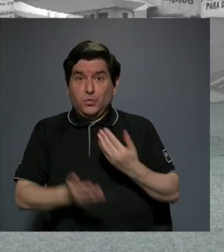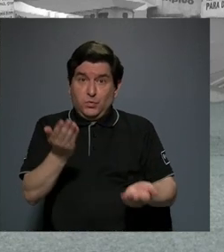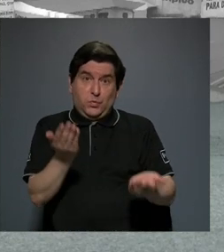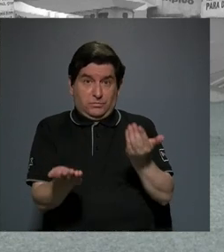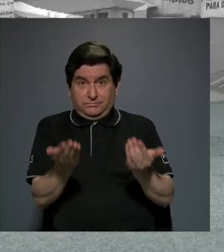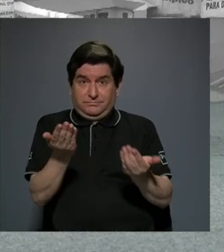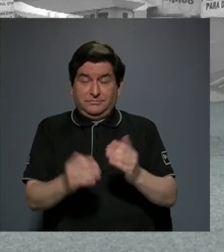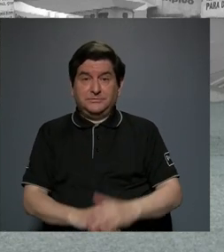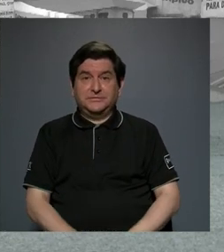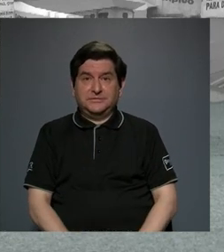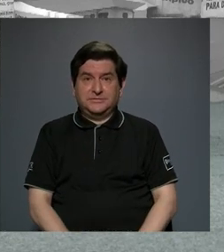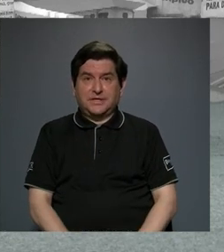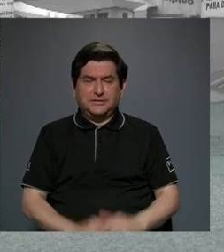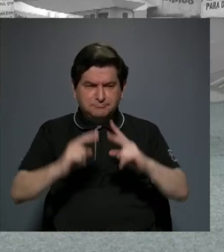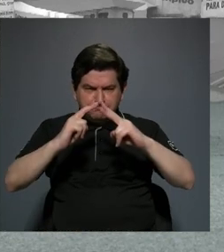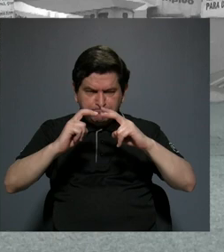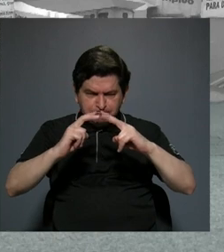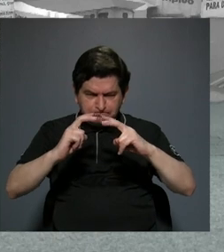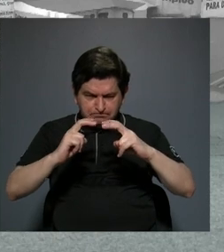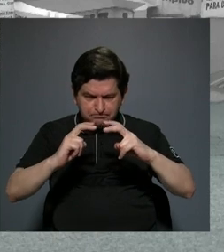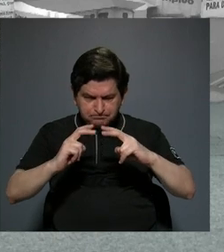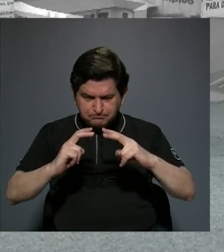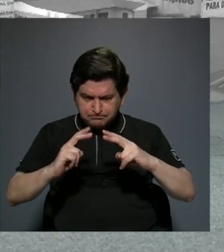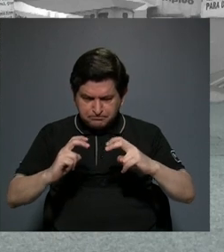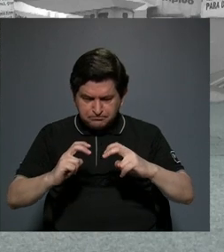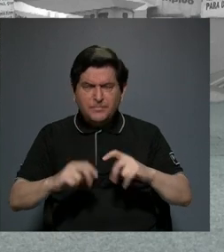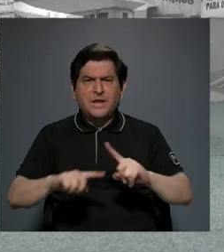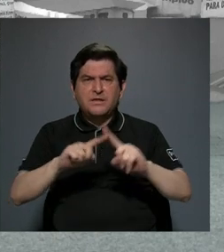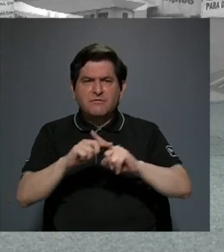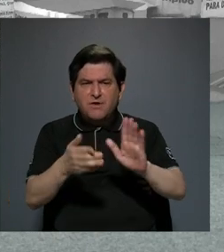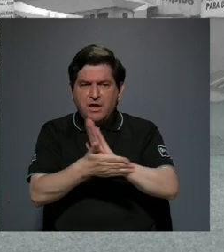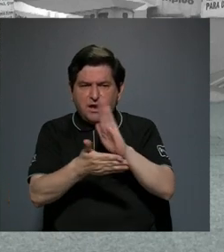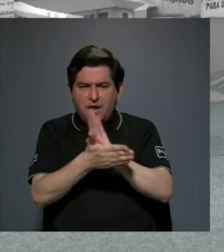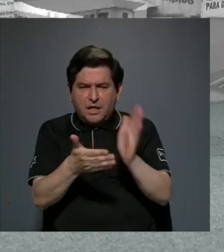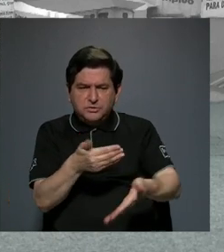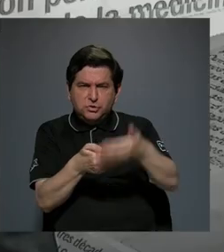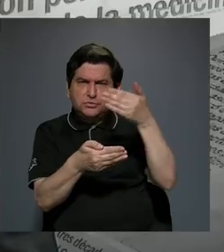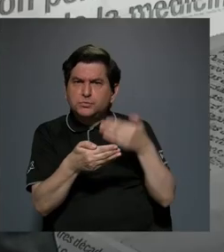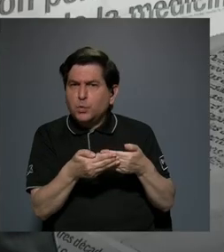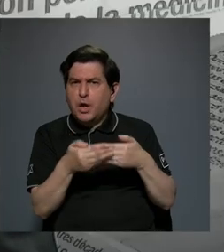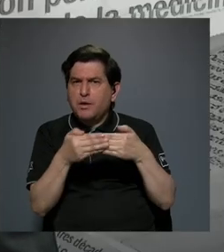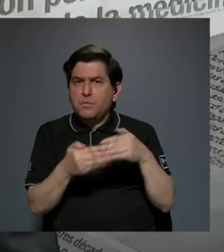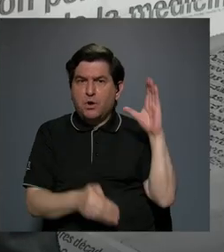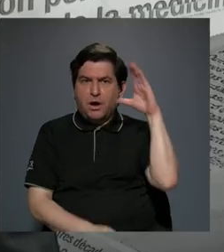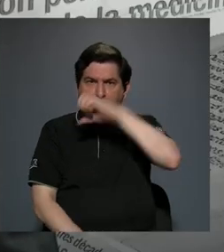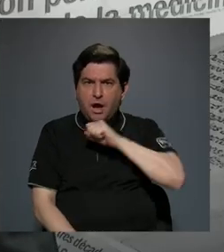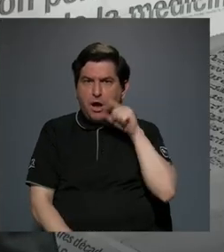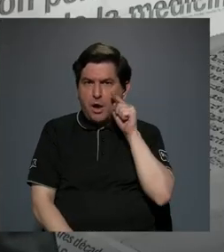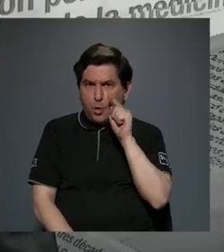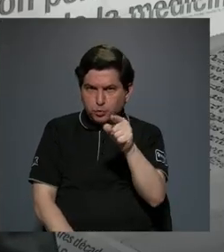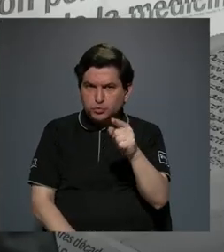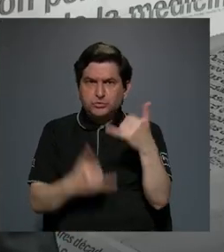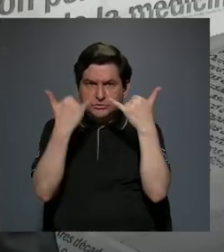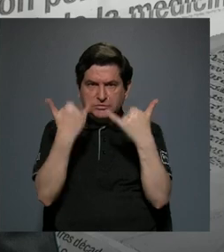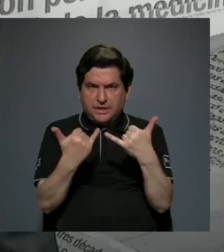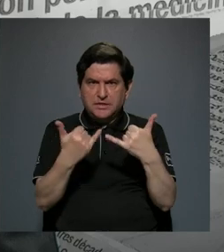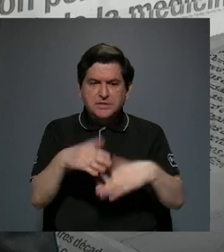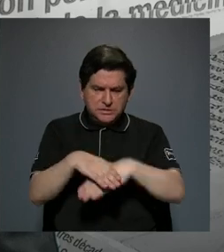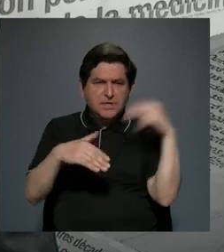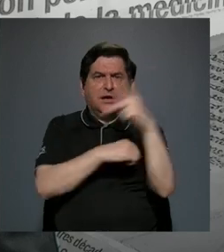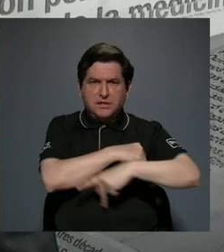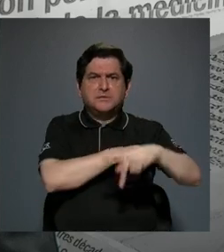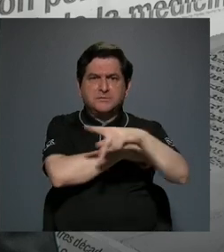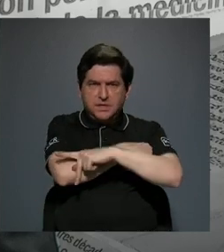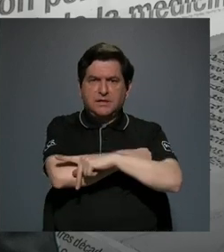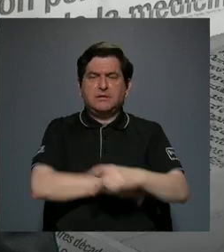a revisar un poco notas anteriores, pues puede ver que ustedes inclusive han salido fuera del país,